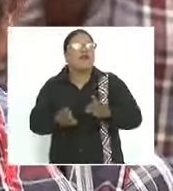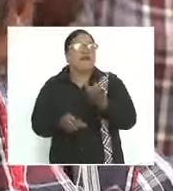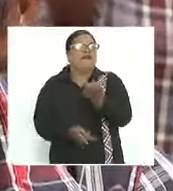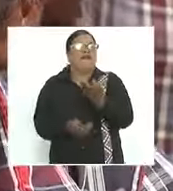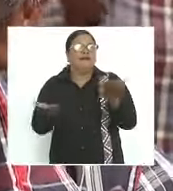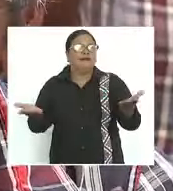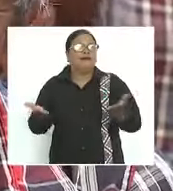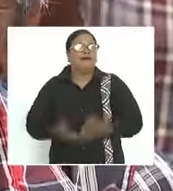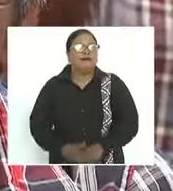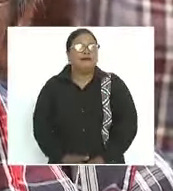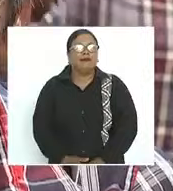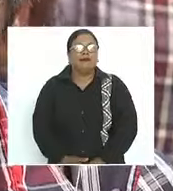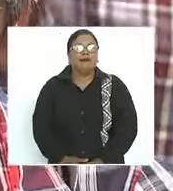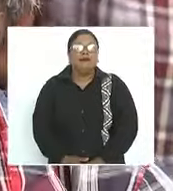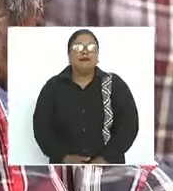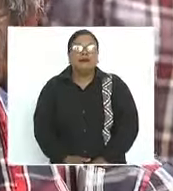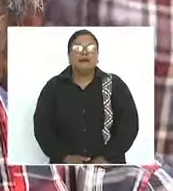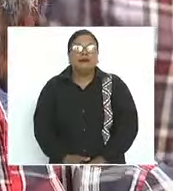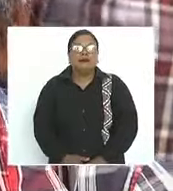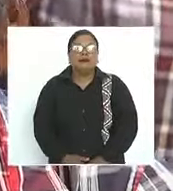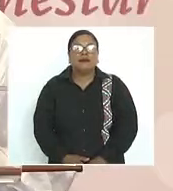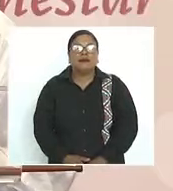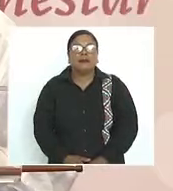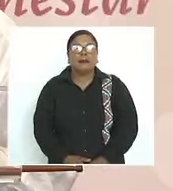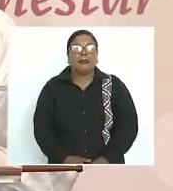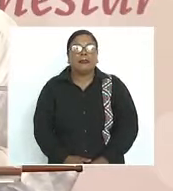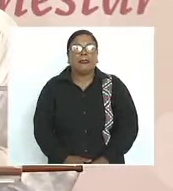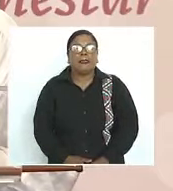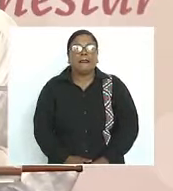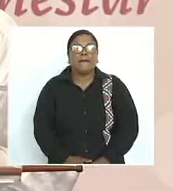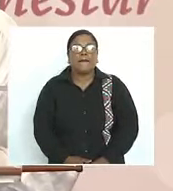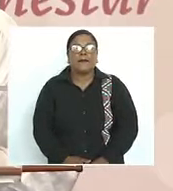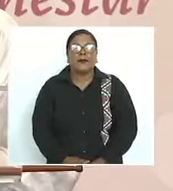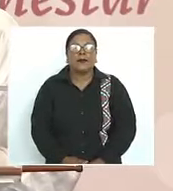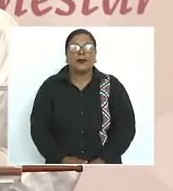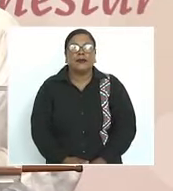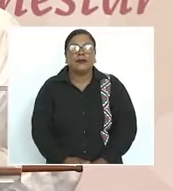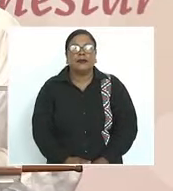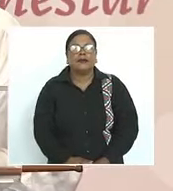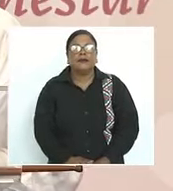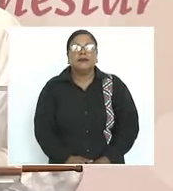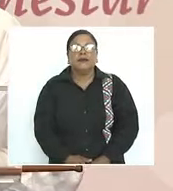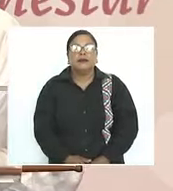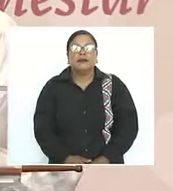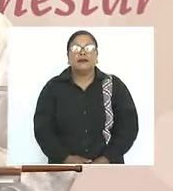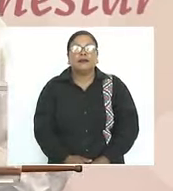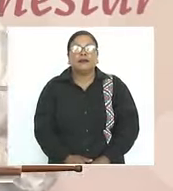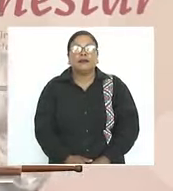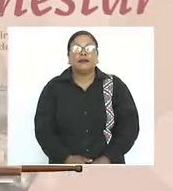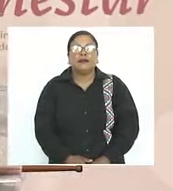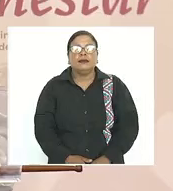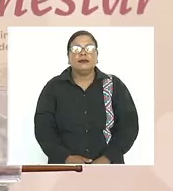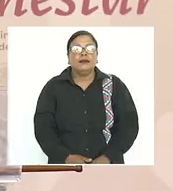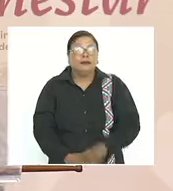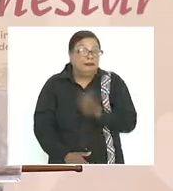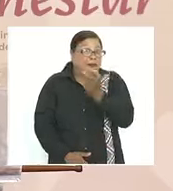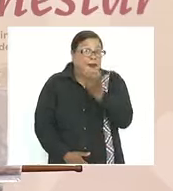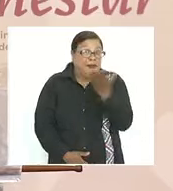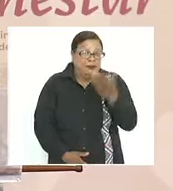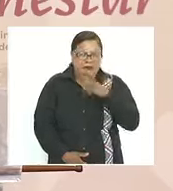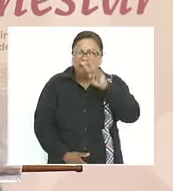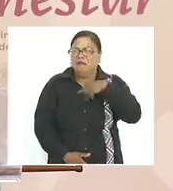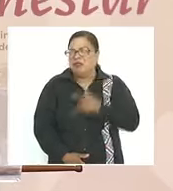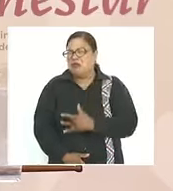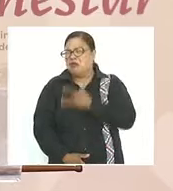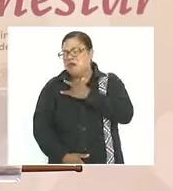eso me da mucho